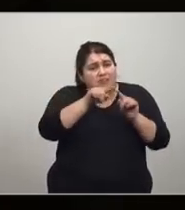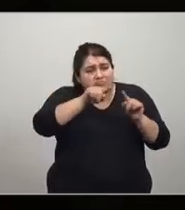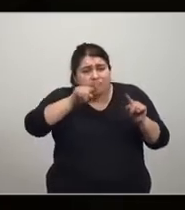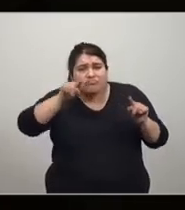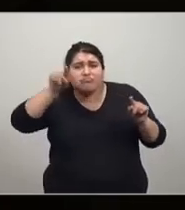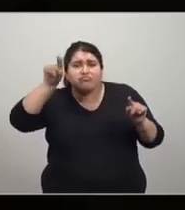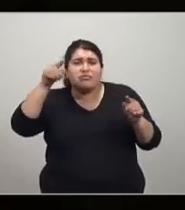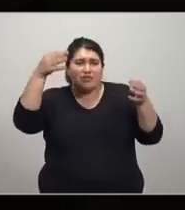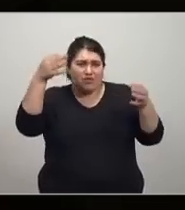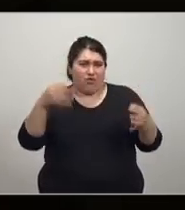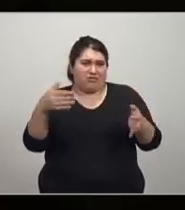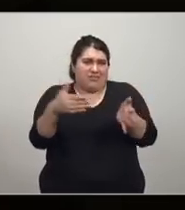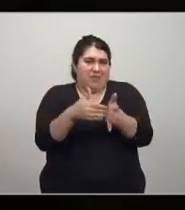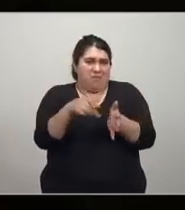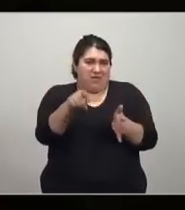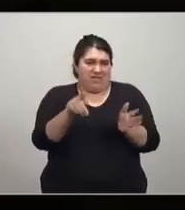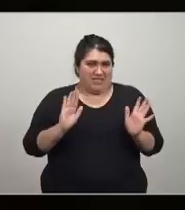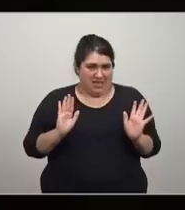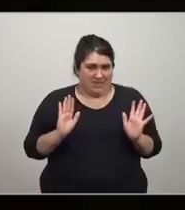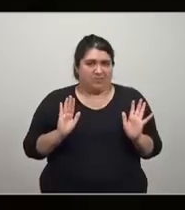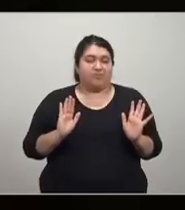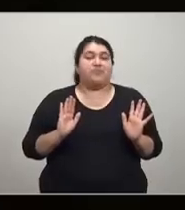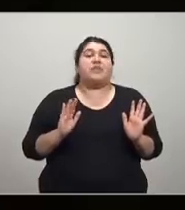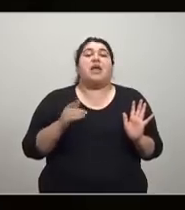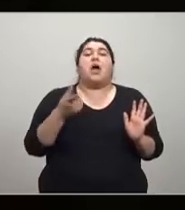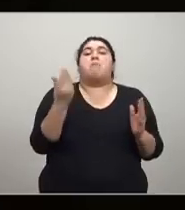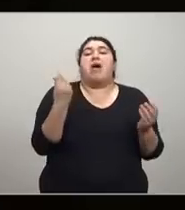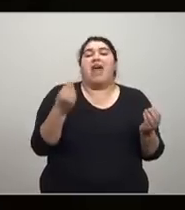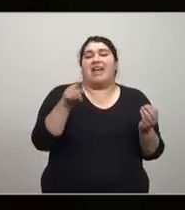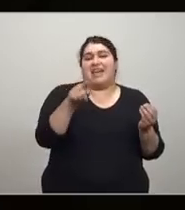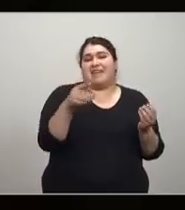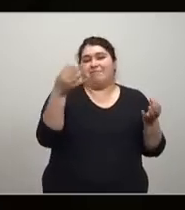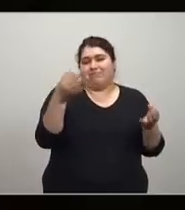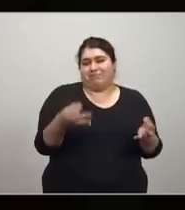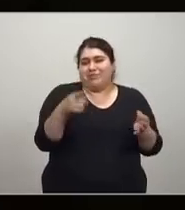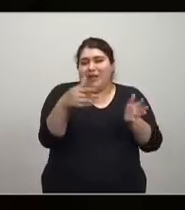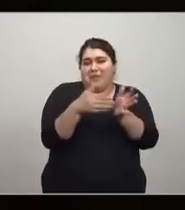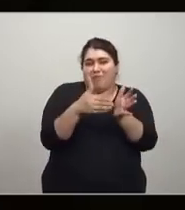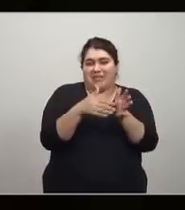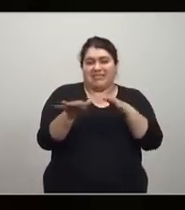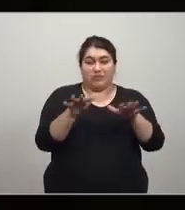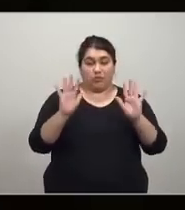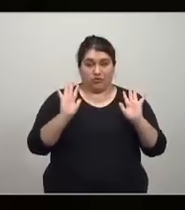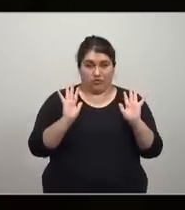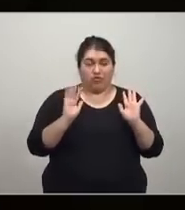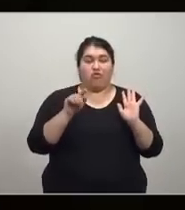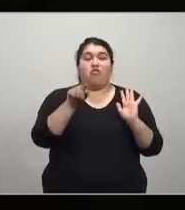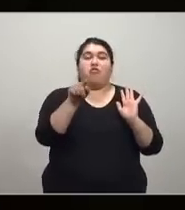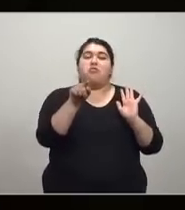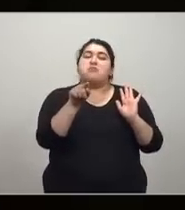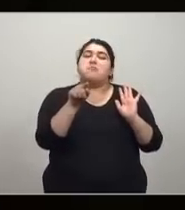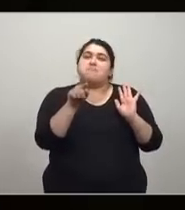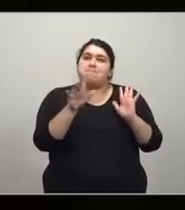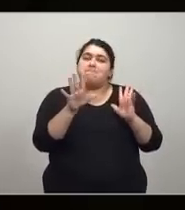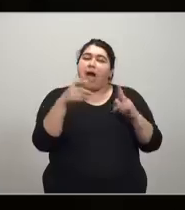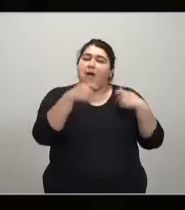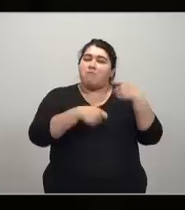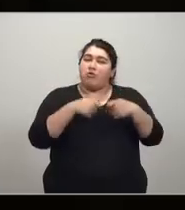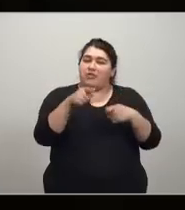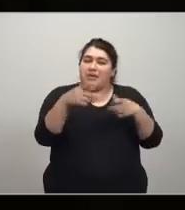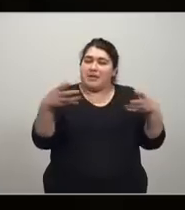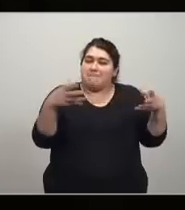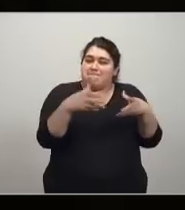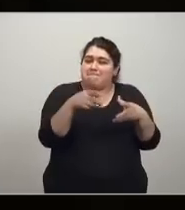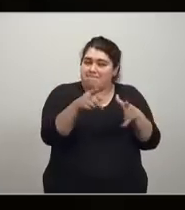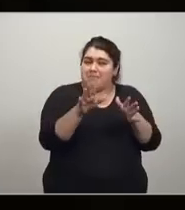647 del apéndice para explicar su concepto, ¿no? Y, bueno, fue una contribución enorme. La obra de Marshall